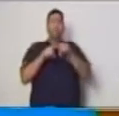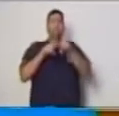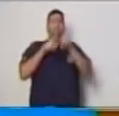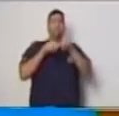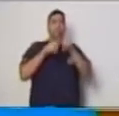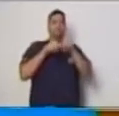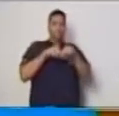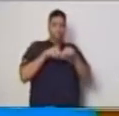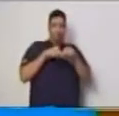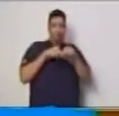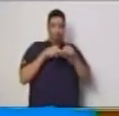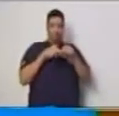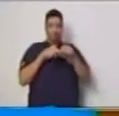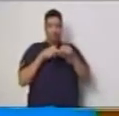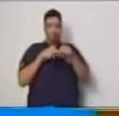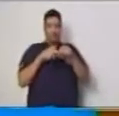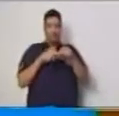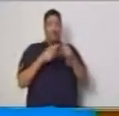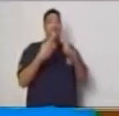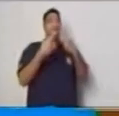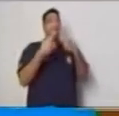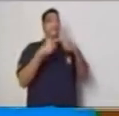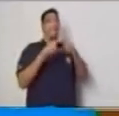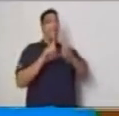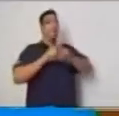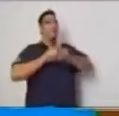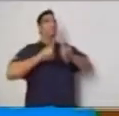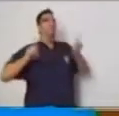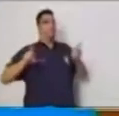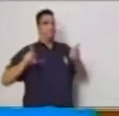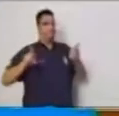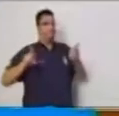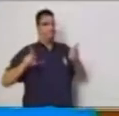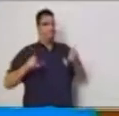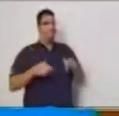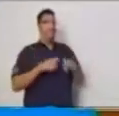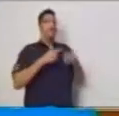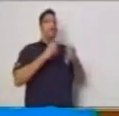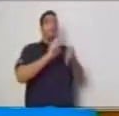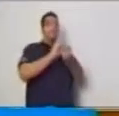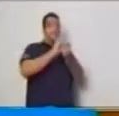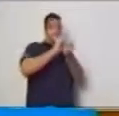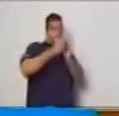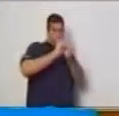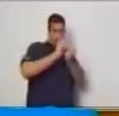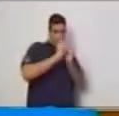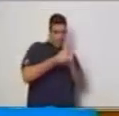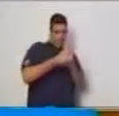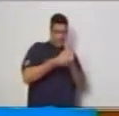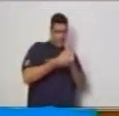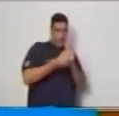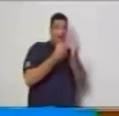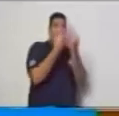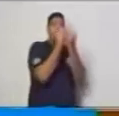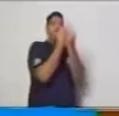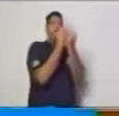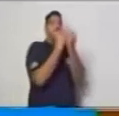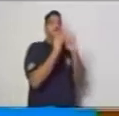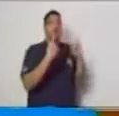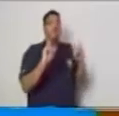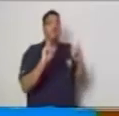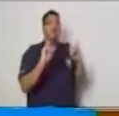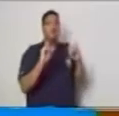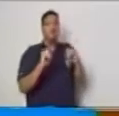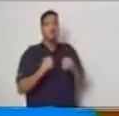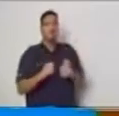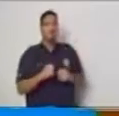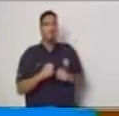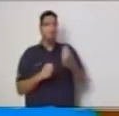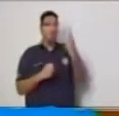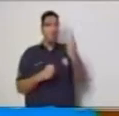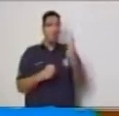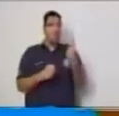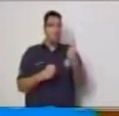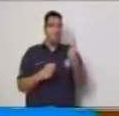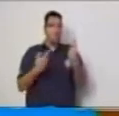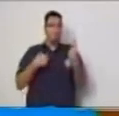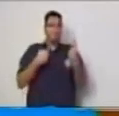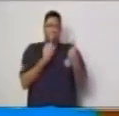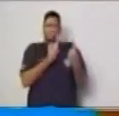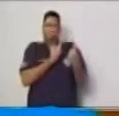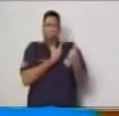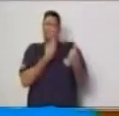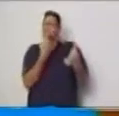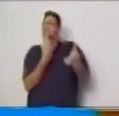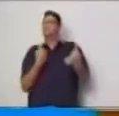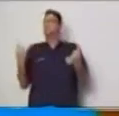independiente es la variable que no va a depender de ninguna otra. Como su nombre lo dice, es sola